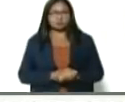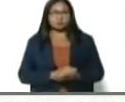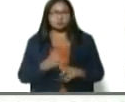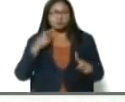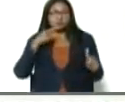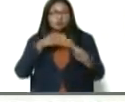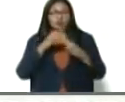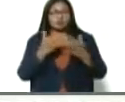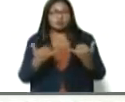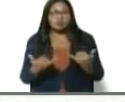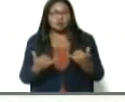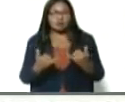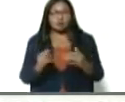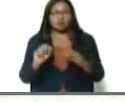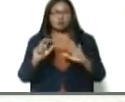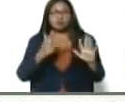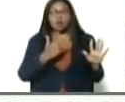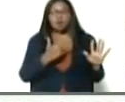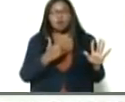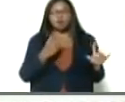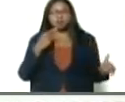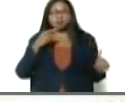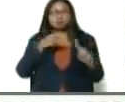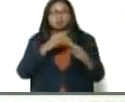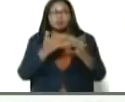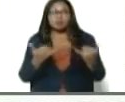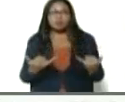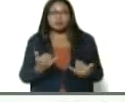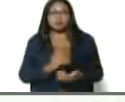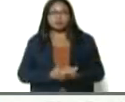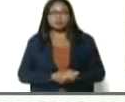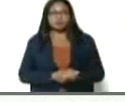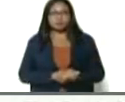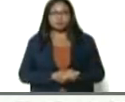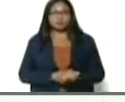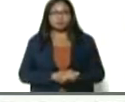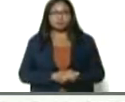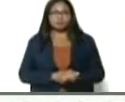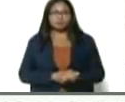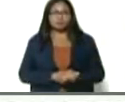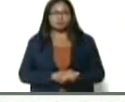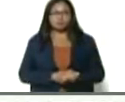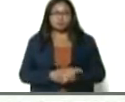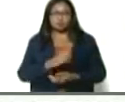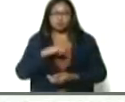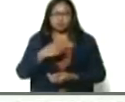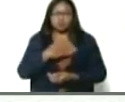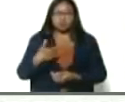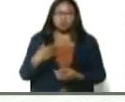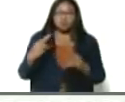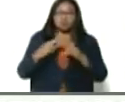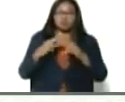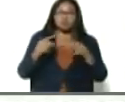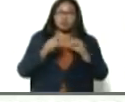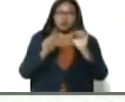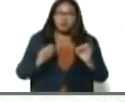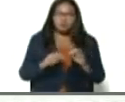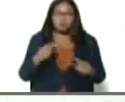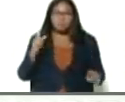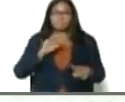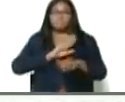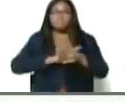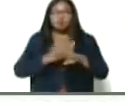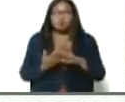el octavo mandamiento, el octavo vértice, como lo queramos conocer, mandamiento porque nos manda.